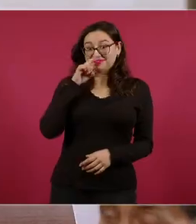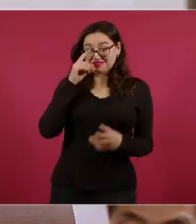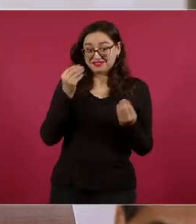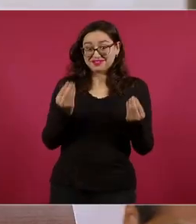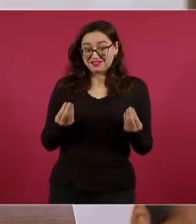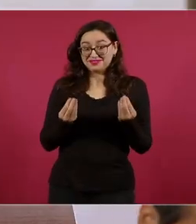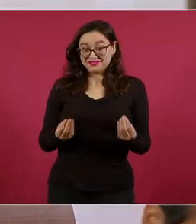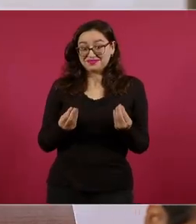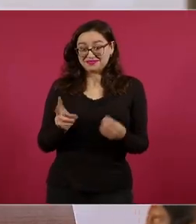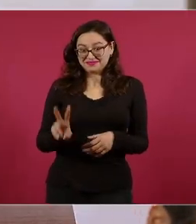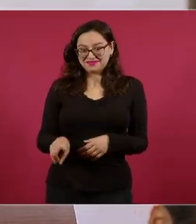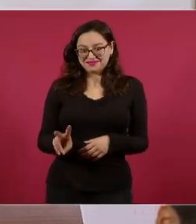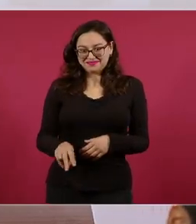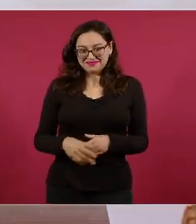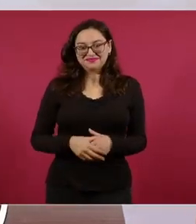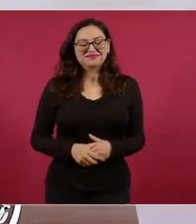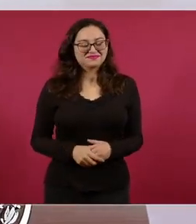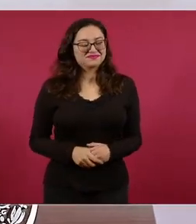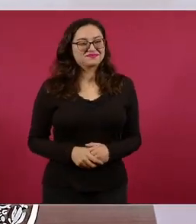Sí.